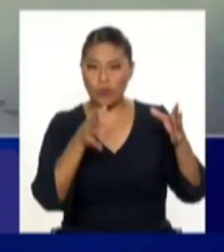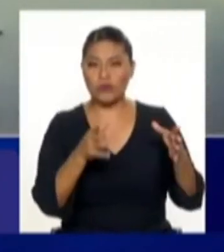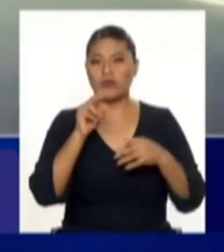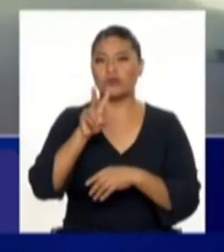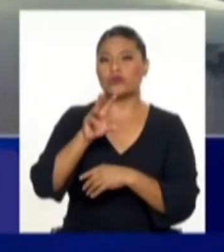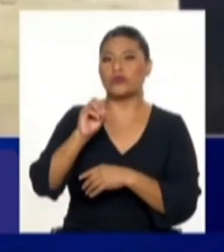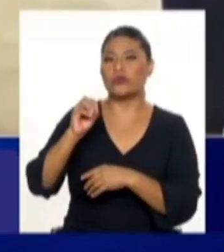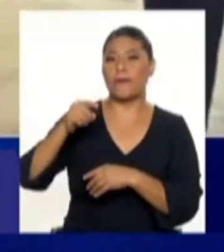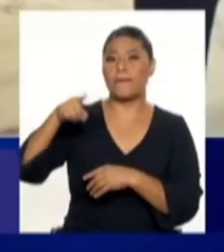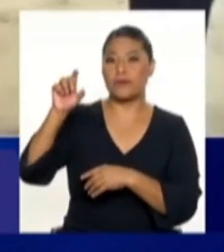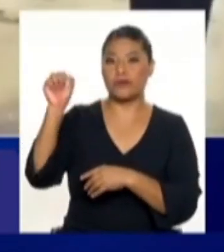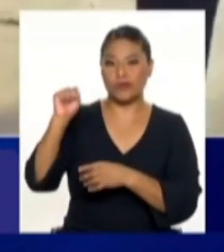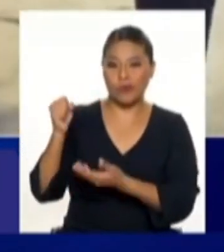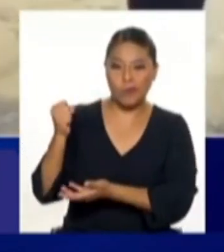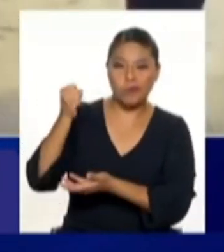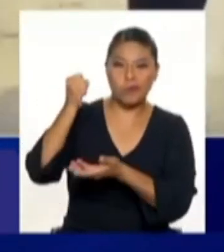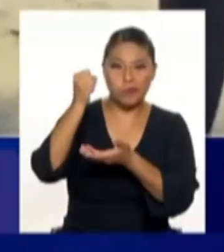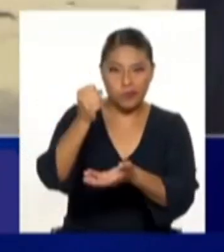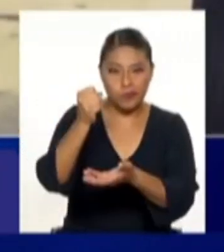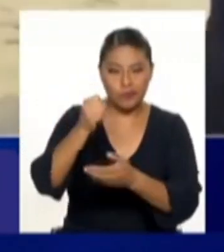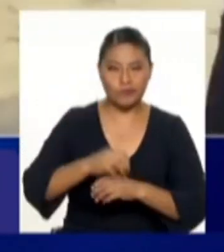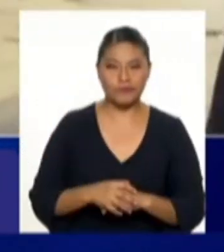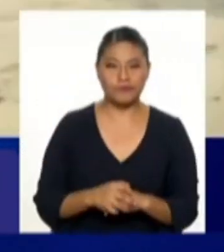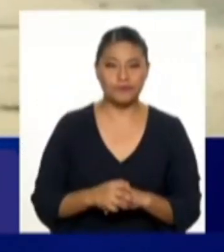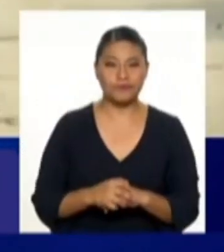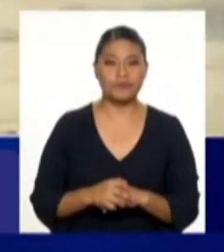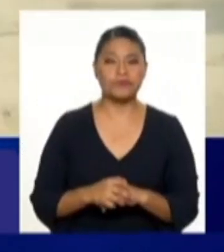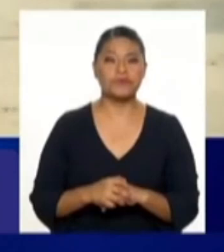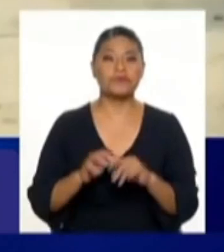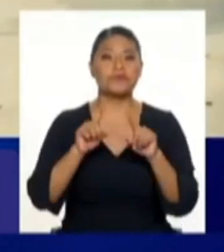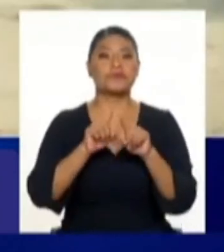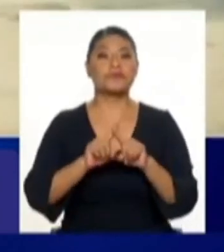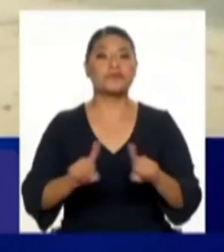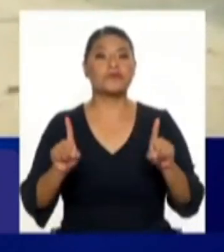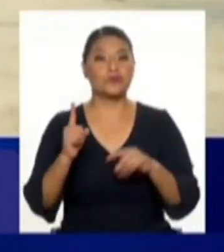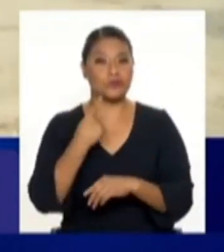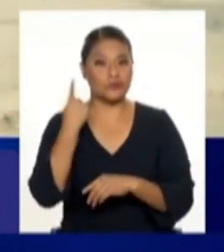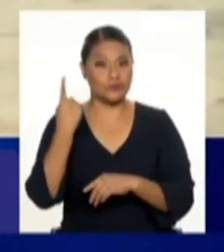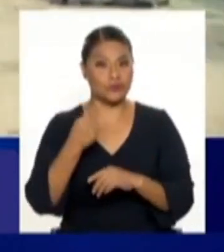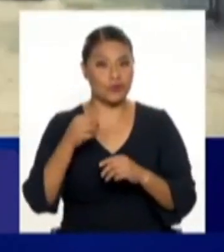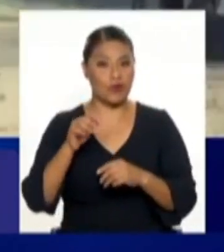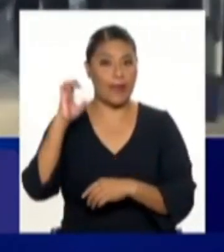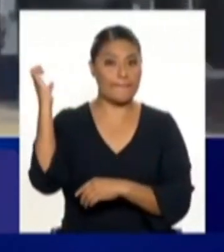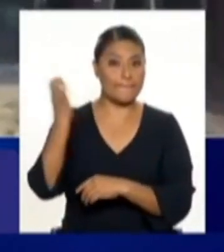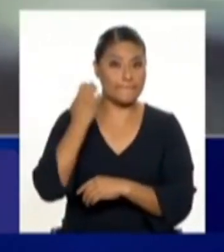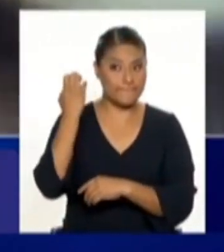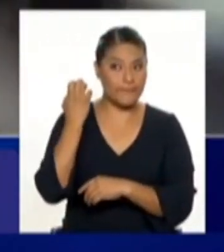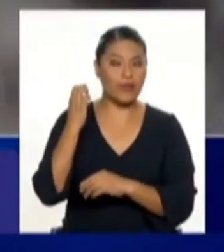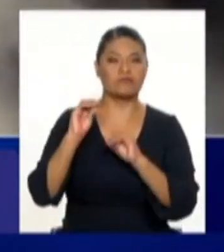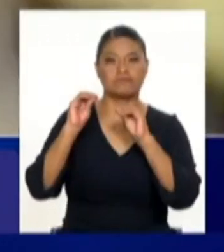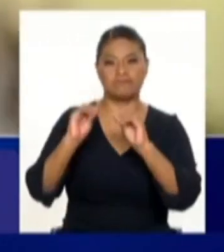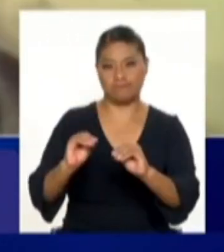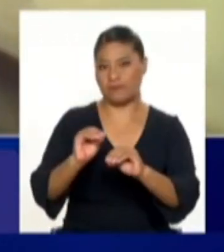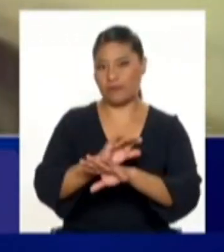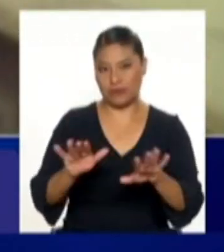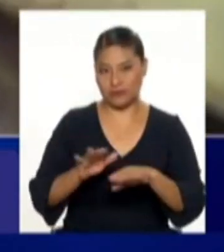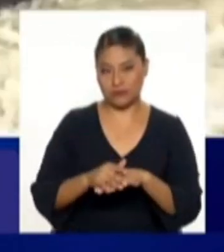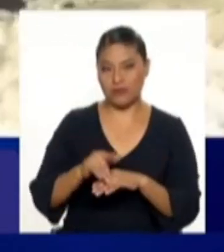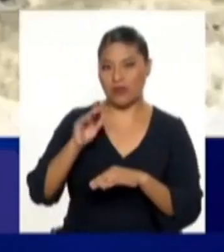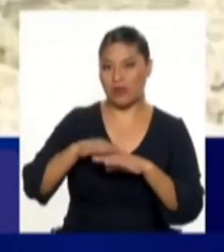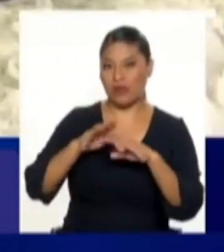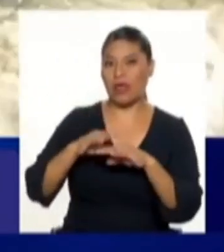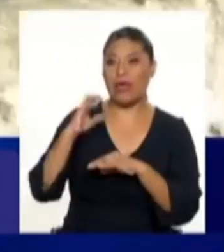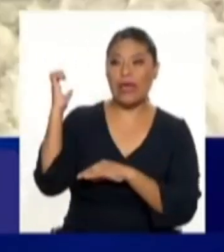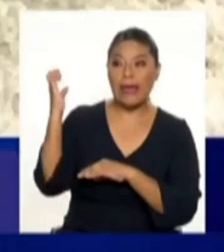millones de soles de inversión, pero solamente para tratamiento de la emergencia. O sea, son actividades de